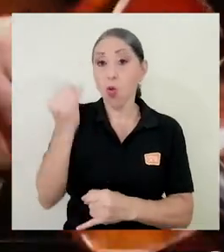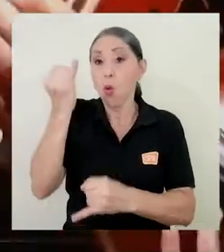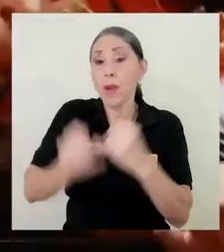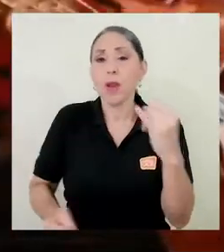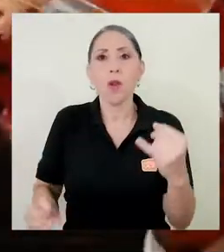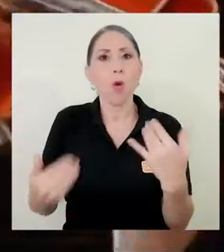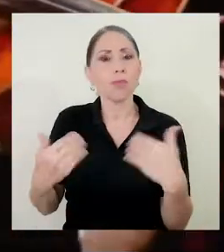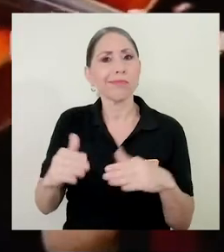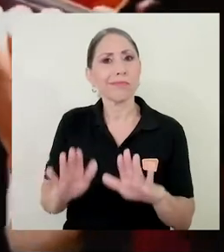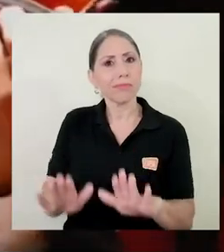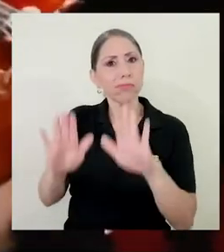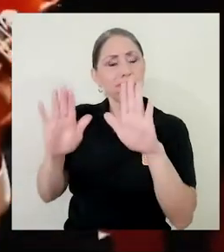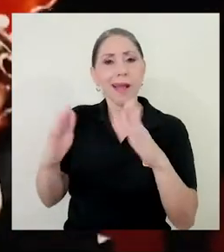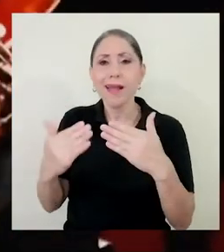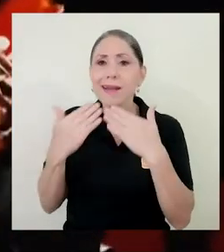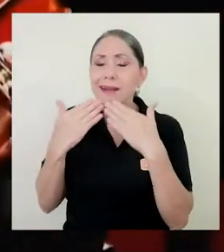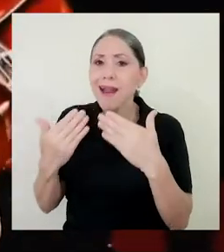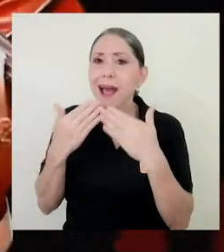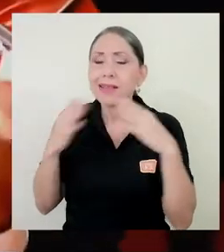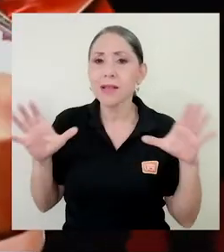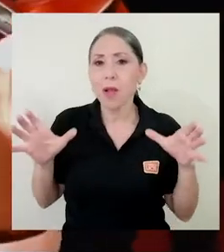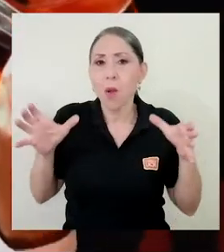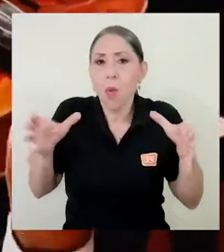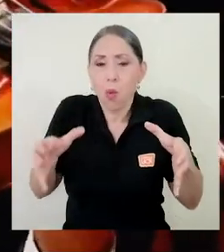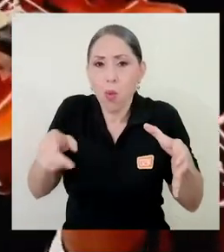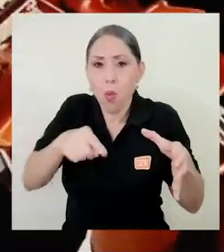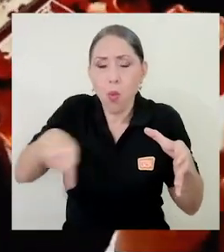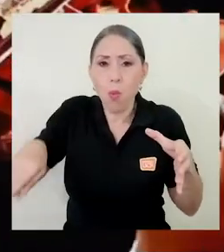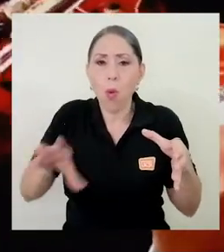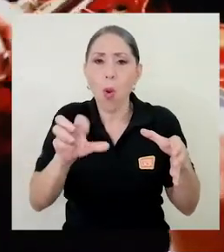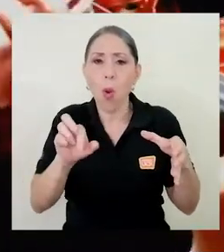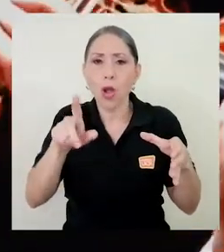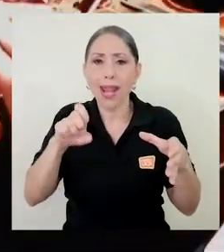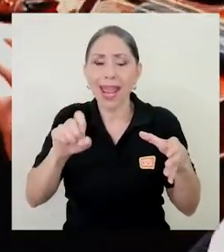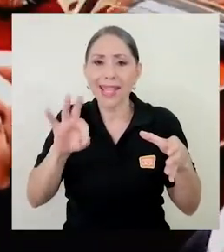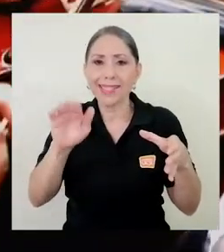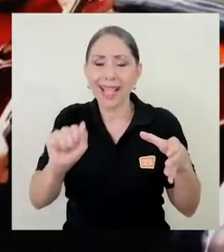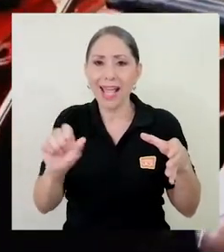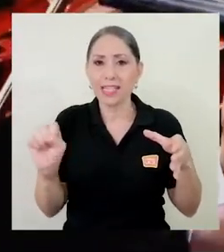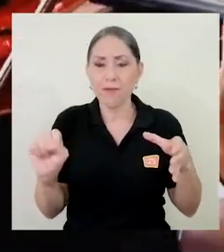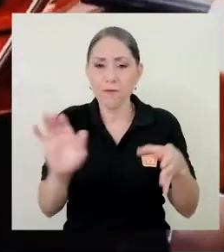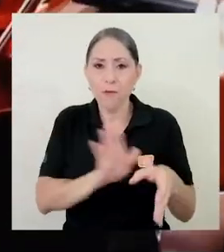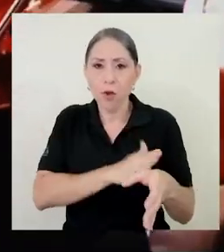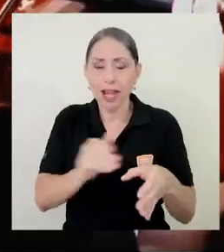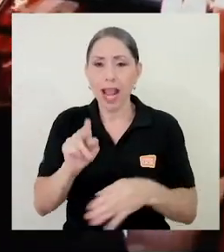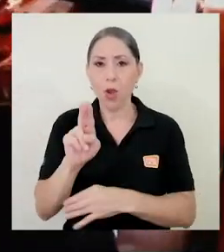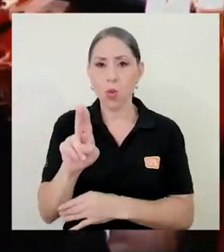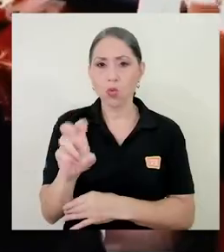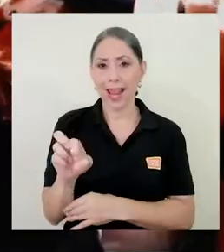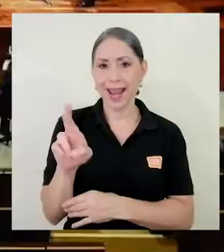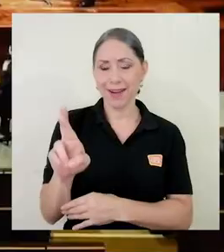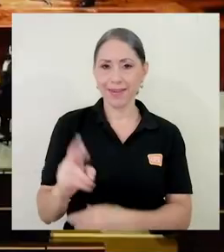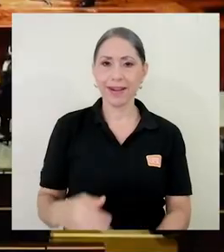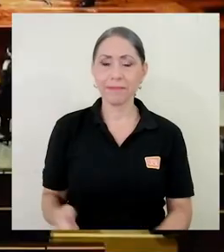culminó con broche de oro gracias al ensamble de cuerdas de la Orquesta Sinfónica de la UCR.